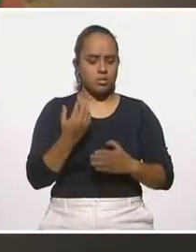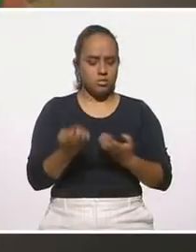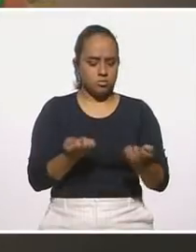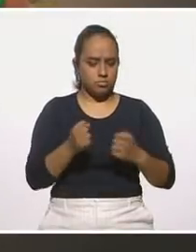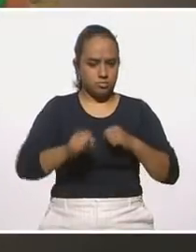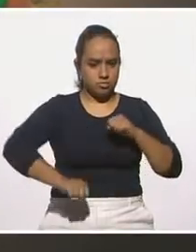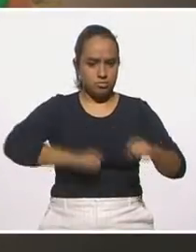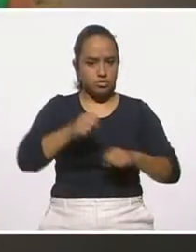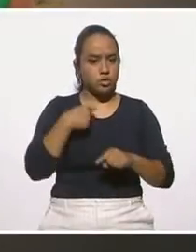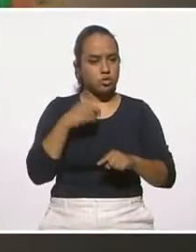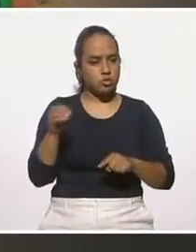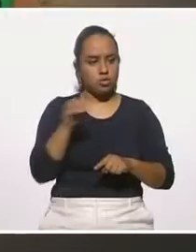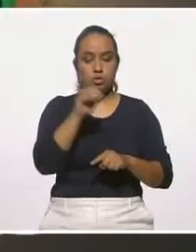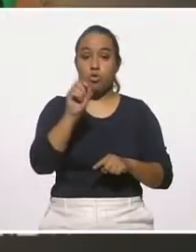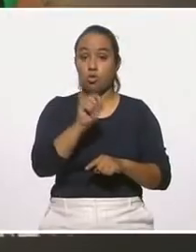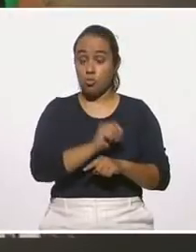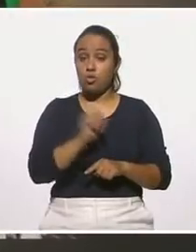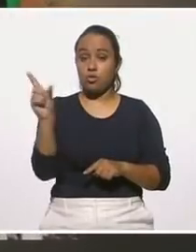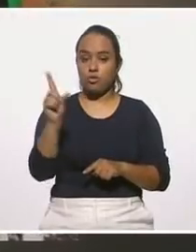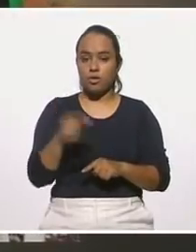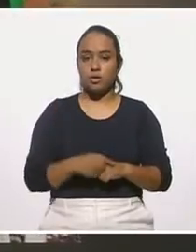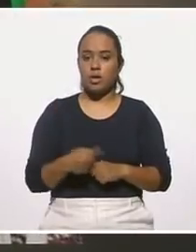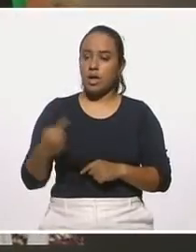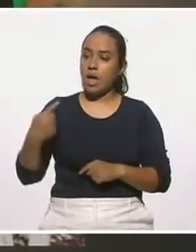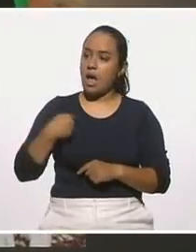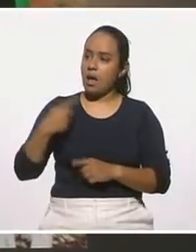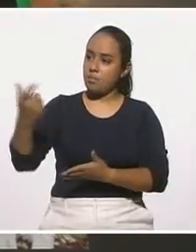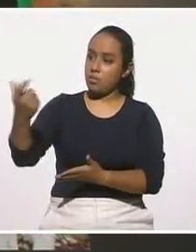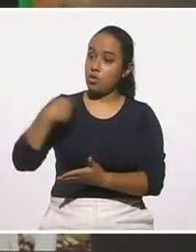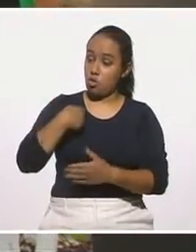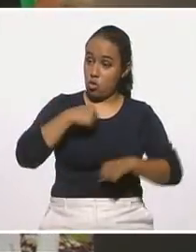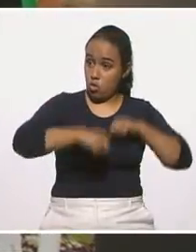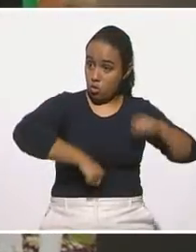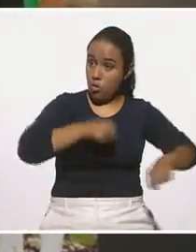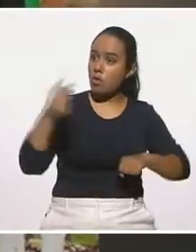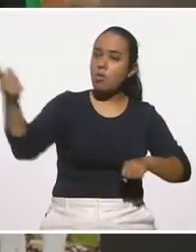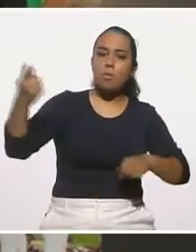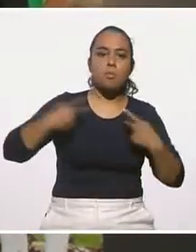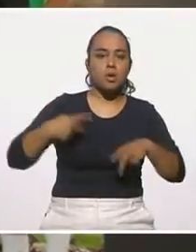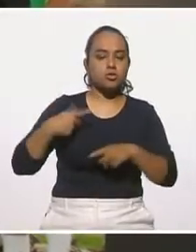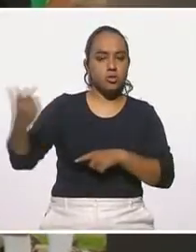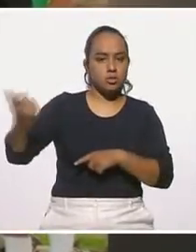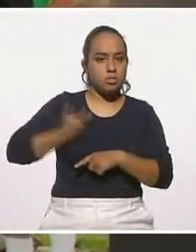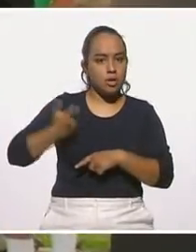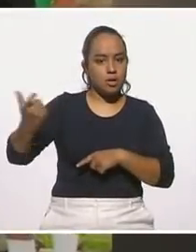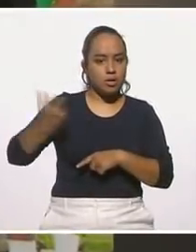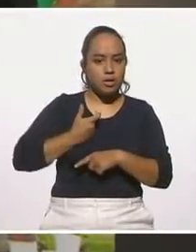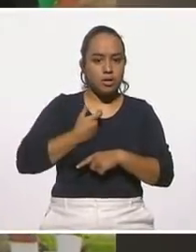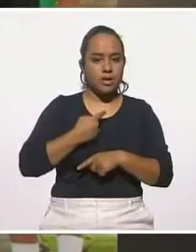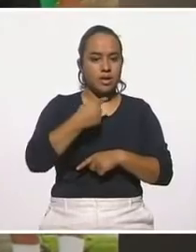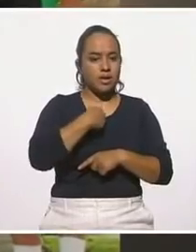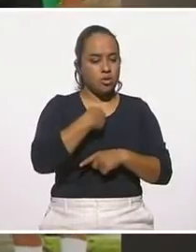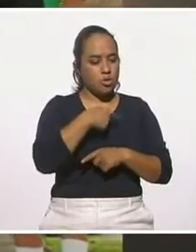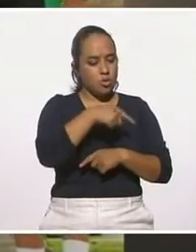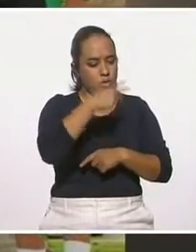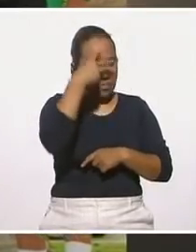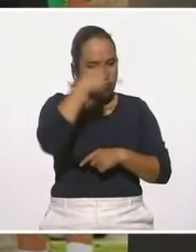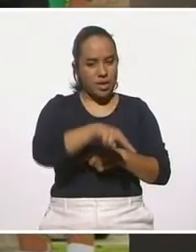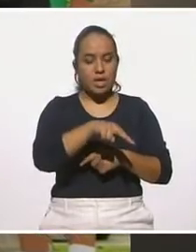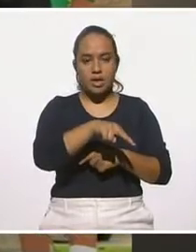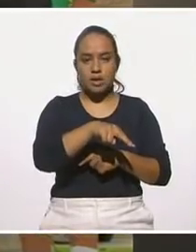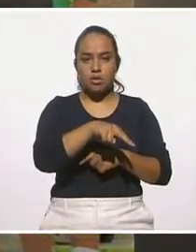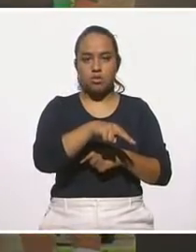ciclismo de ruta, es decir, a mí me pagaban por correr en bicicleta, y representaba la selección nacional de una marca.